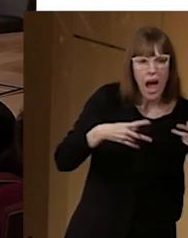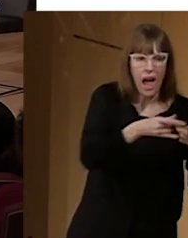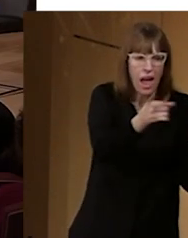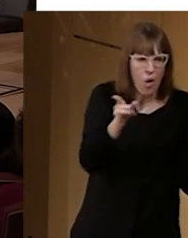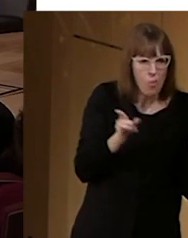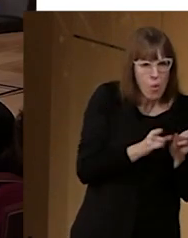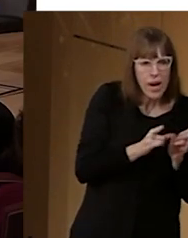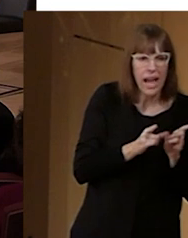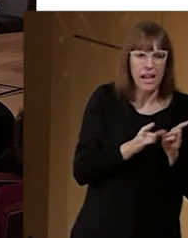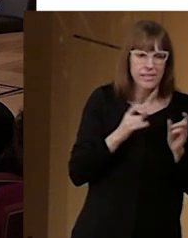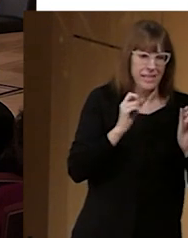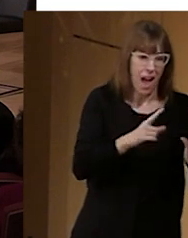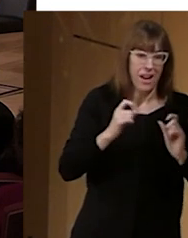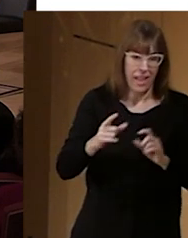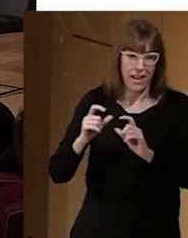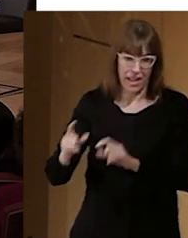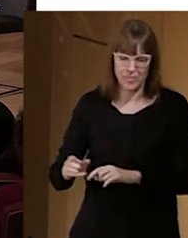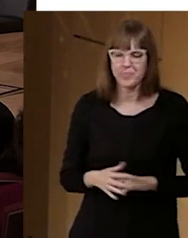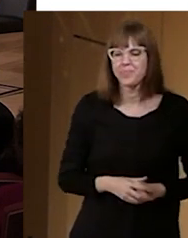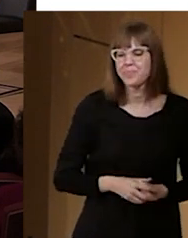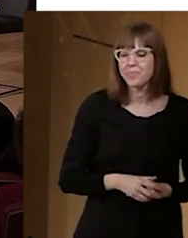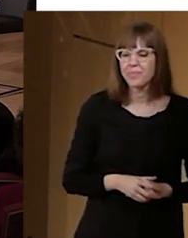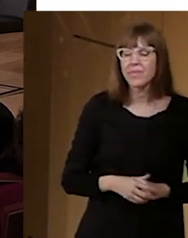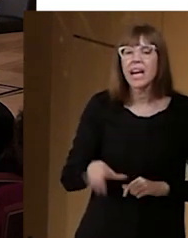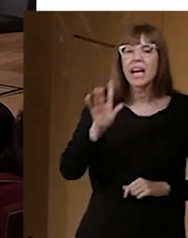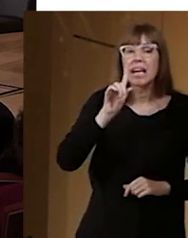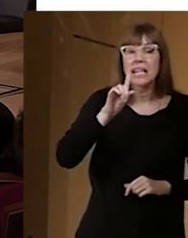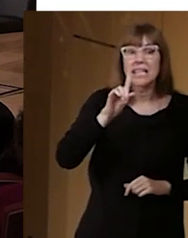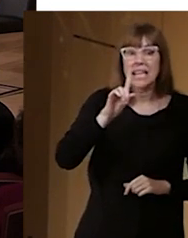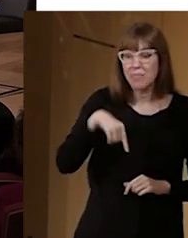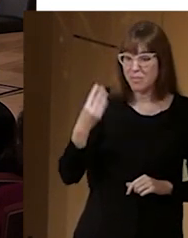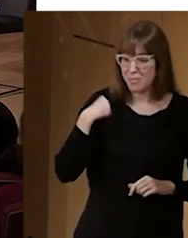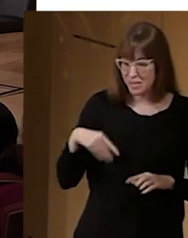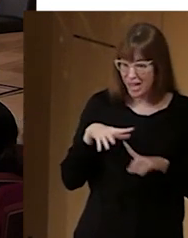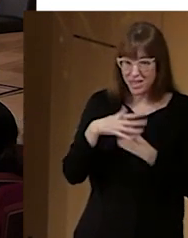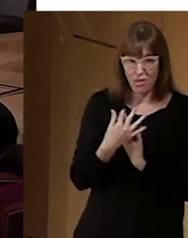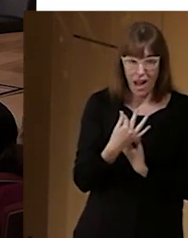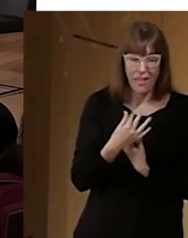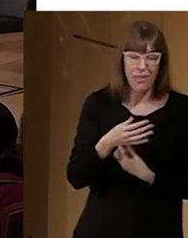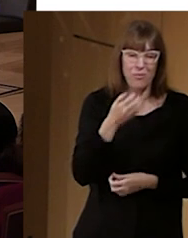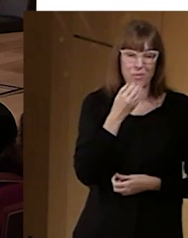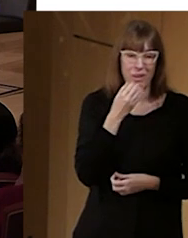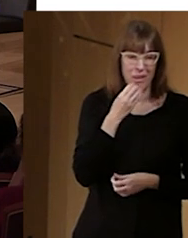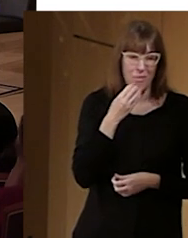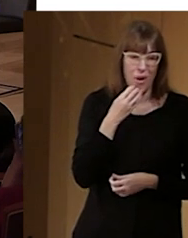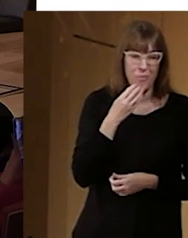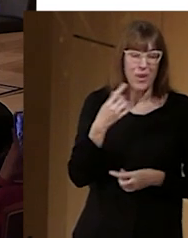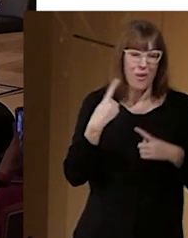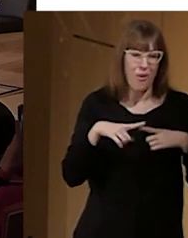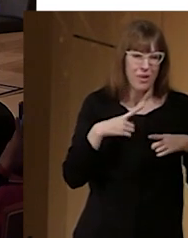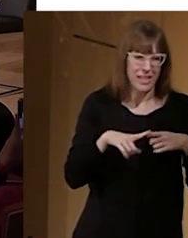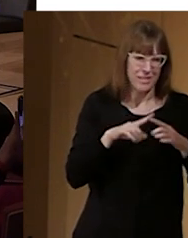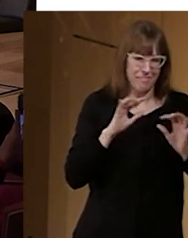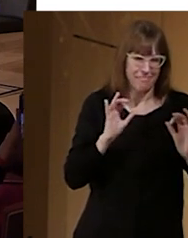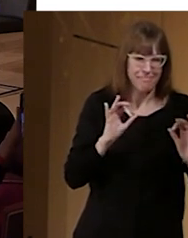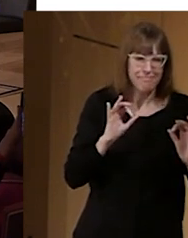Y en este sentido, también nos ha, recientemente también hemos tenido anécdotas con esto, pasa como el subtitulado, tiene que